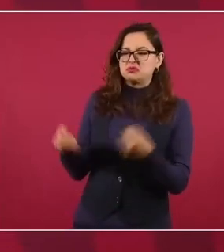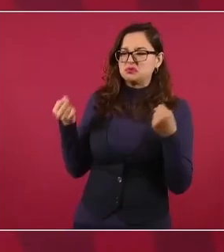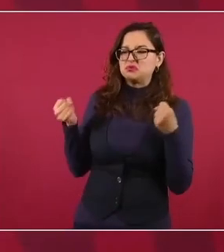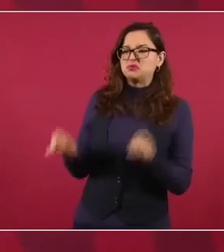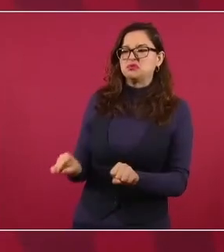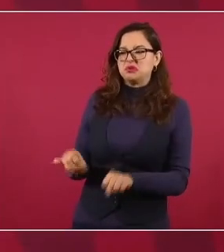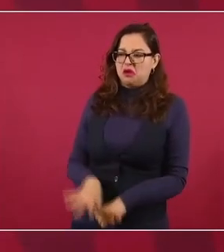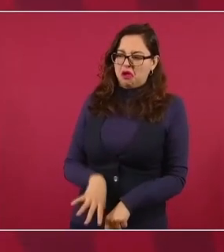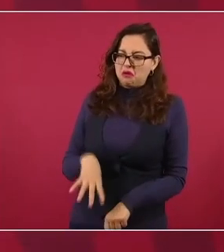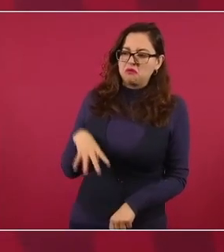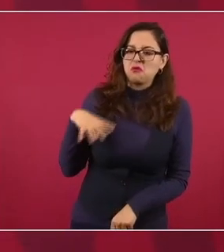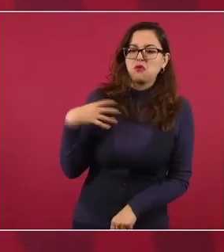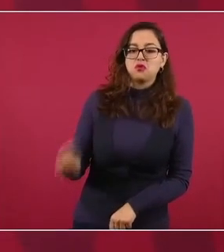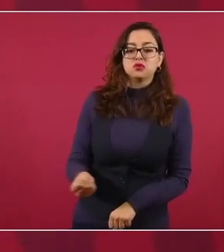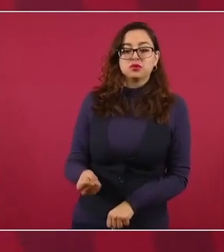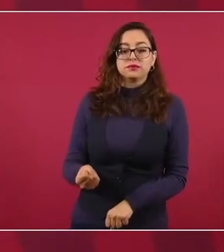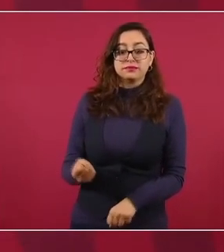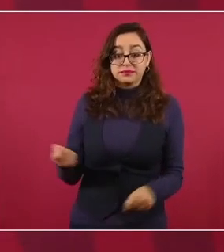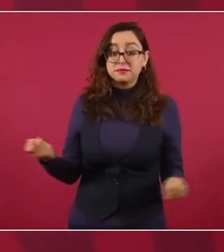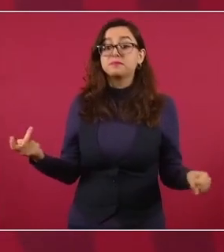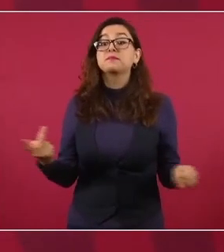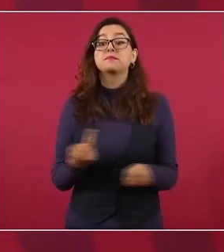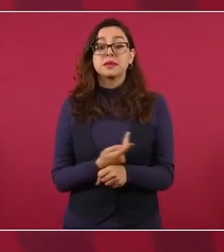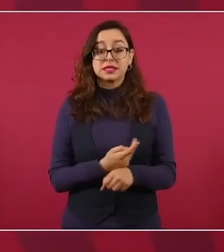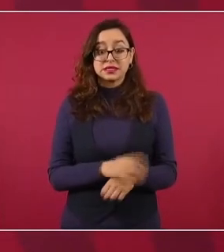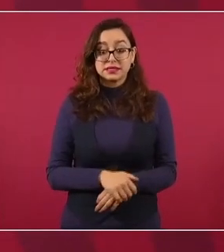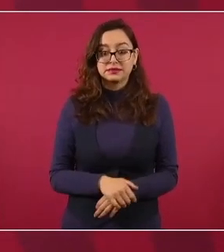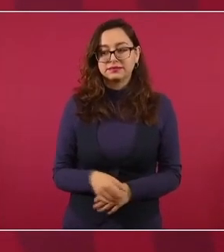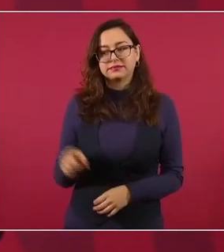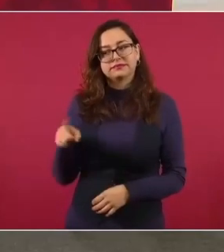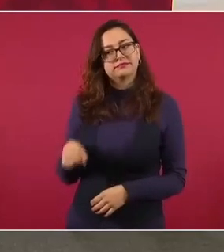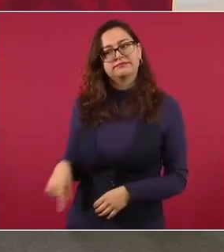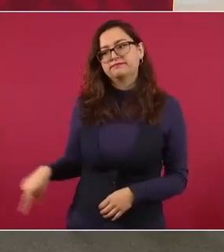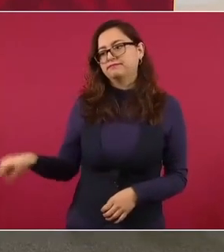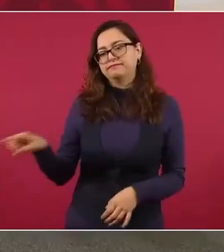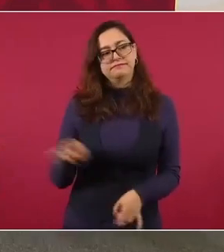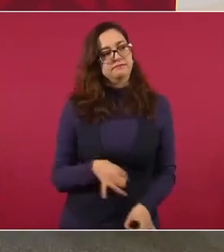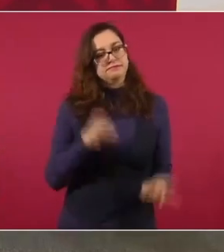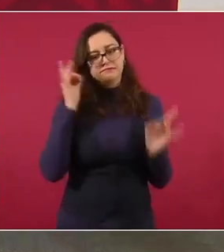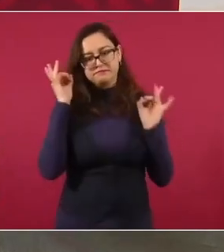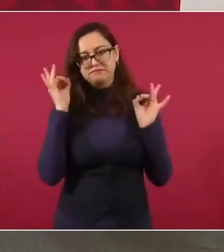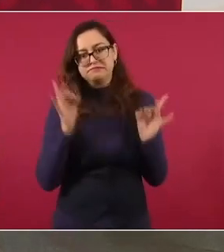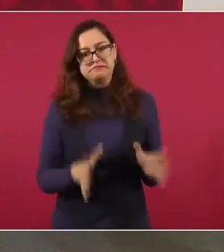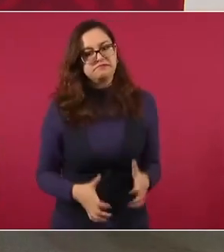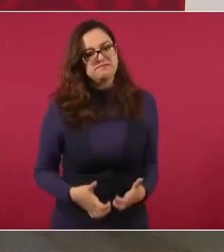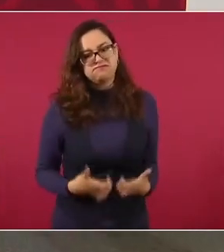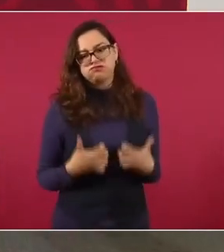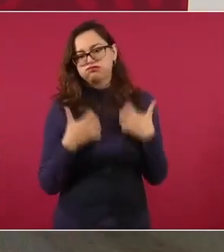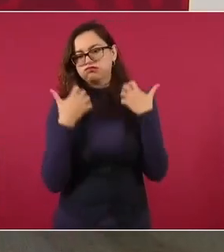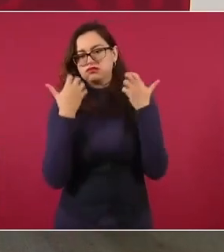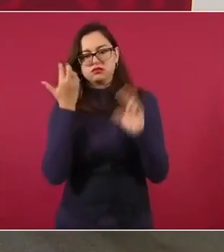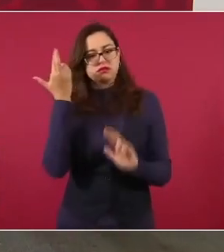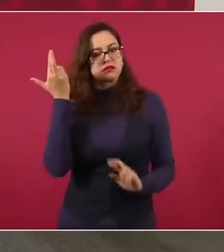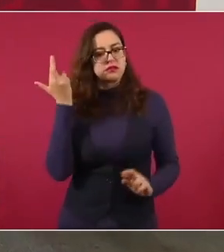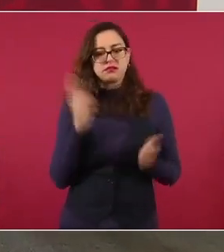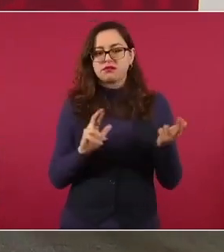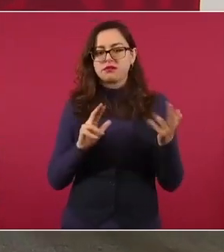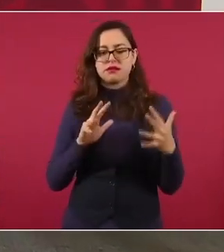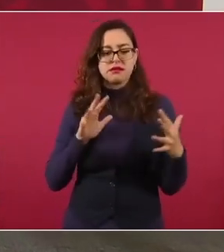produce